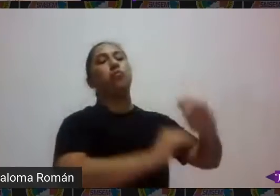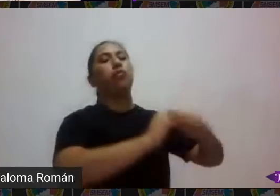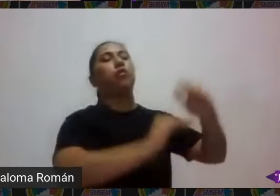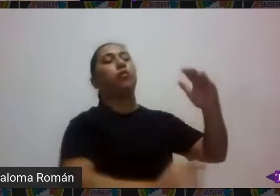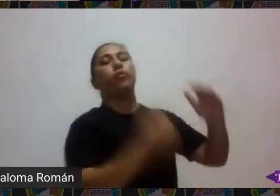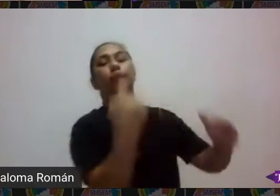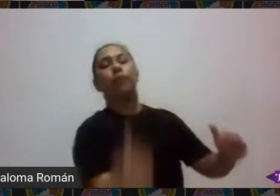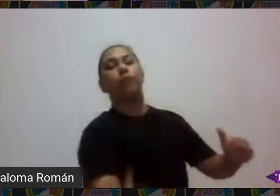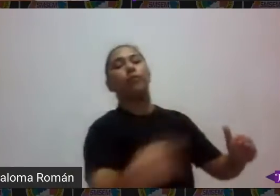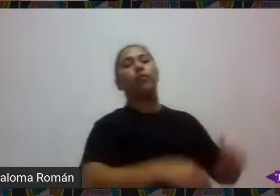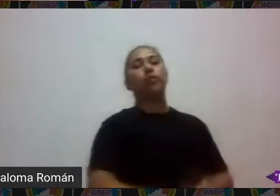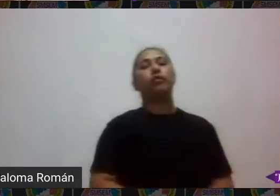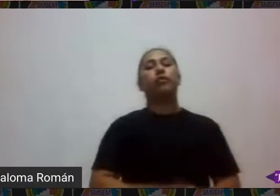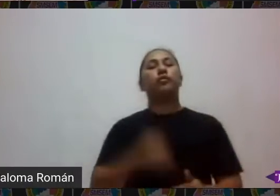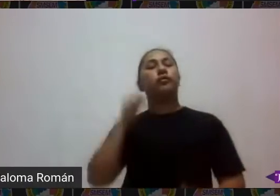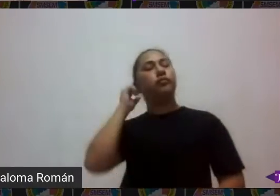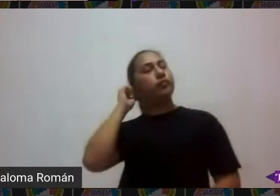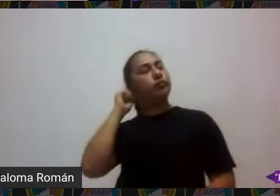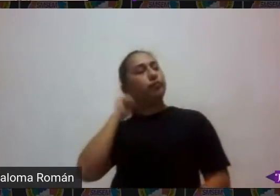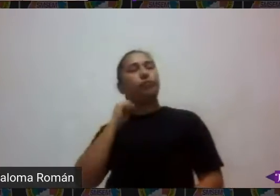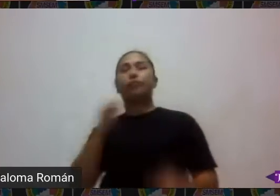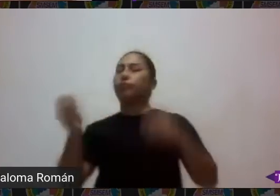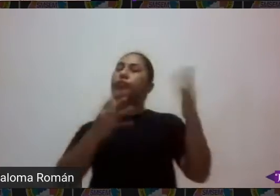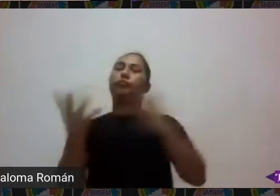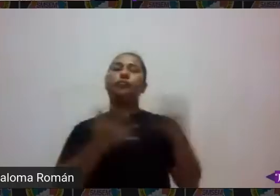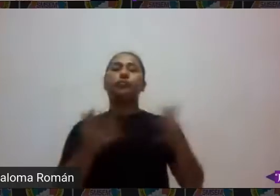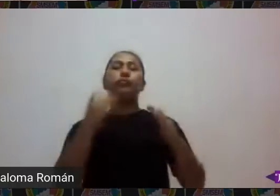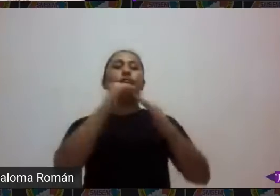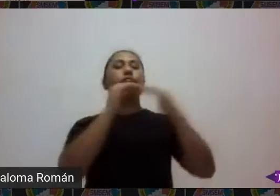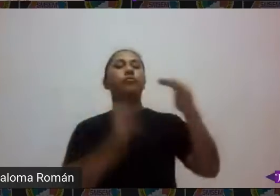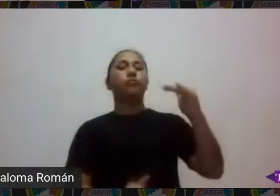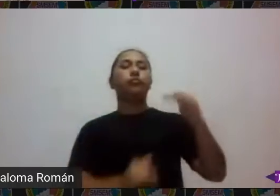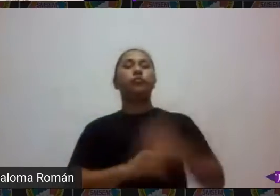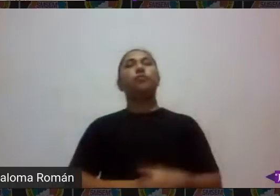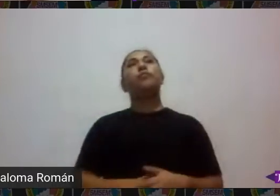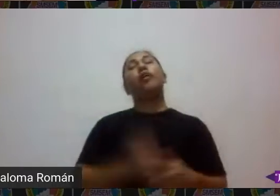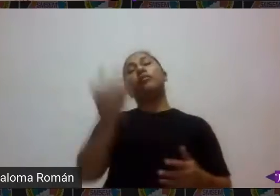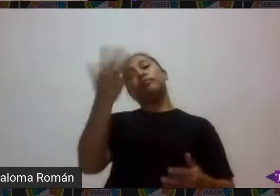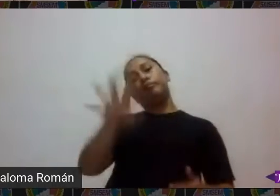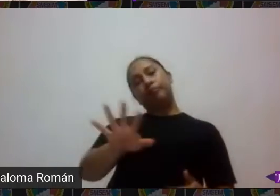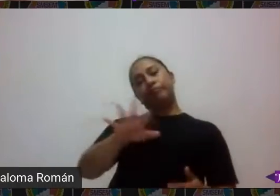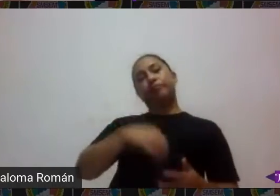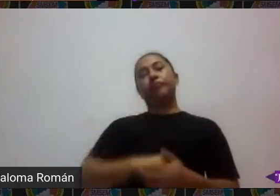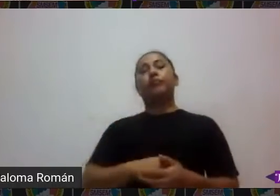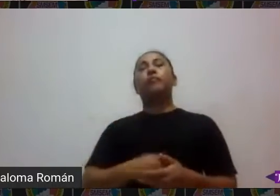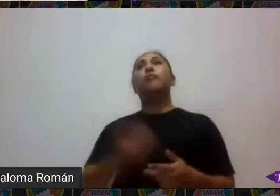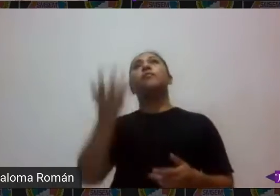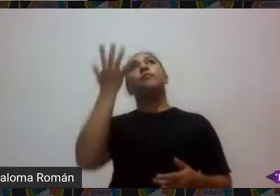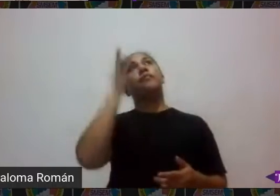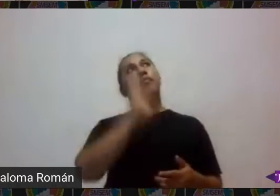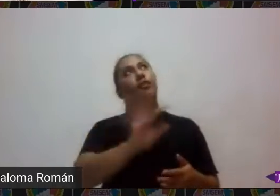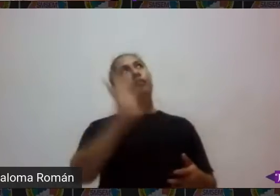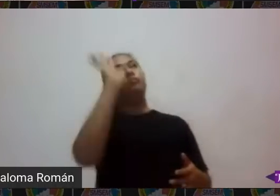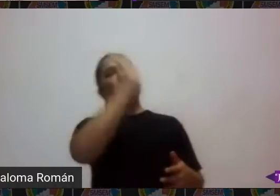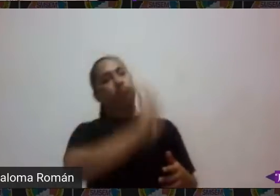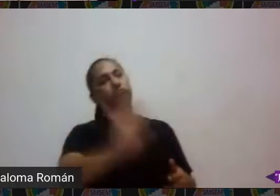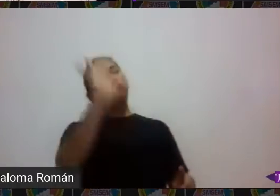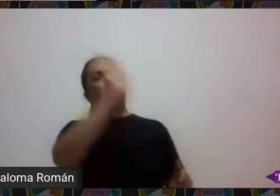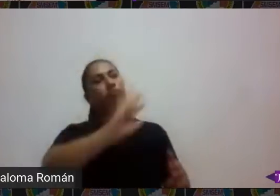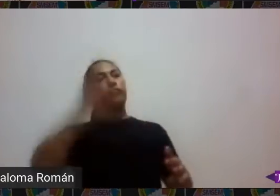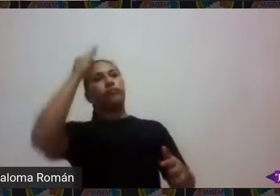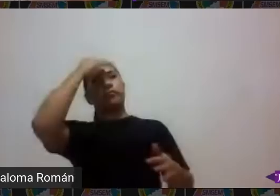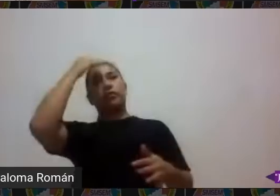un examen de apesito porque en ese van a sacar 10 y si sacan 10 estoy maquillando las